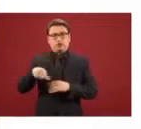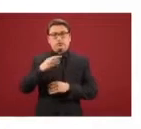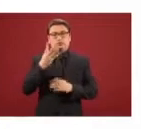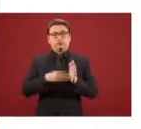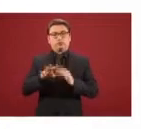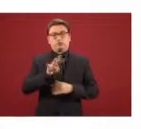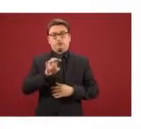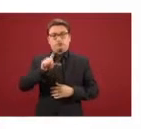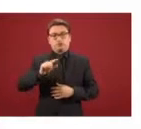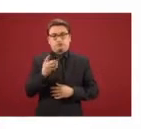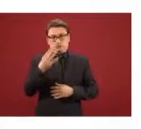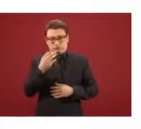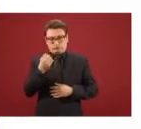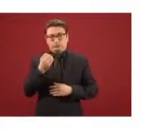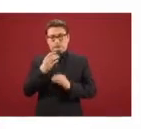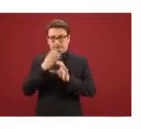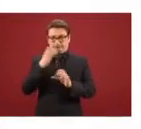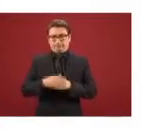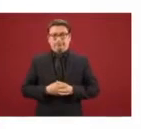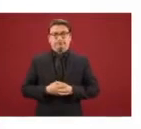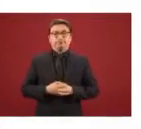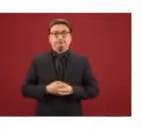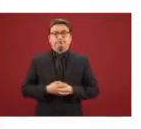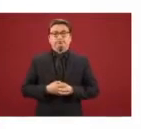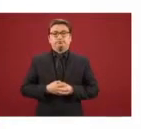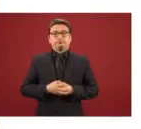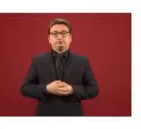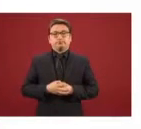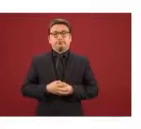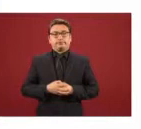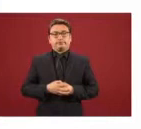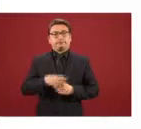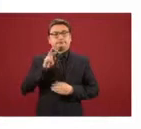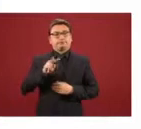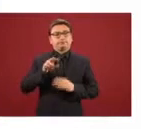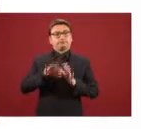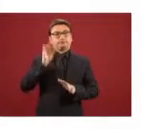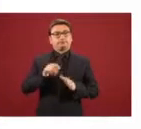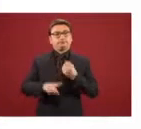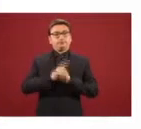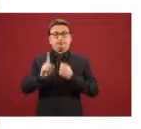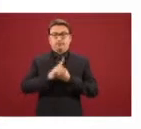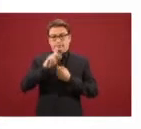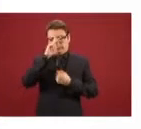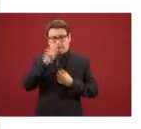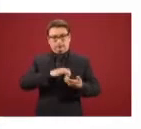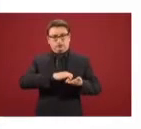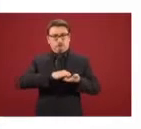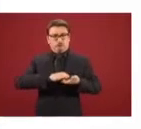479 autobuses. Y aquí destaco el problema serio de los tractocamiones. Fueron